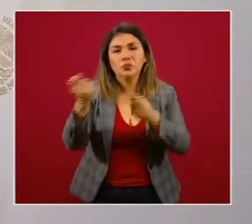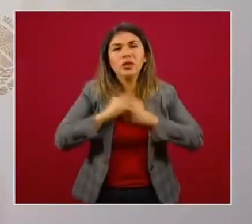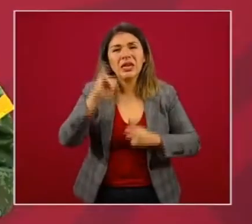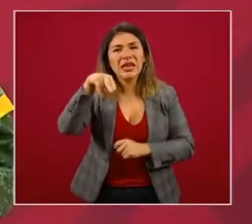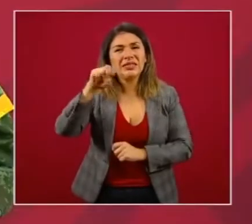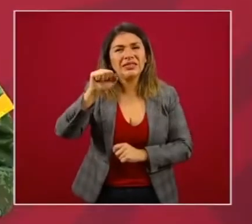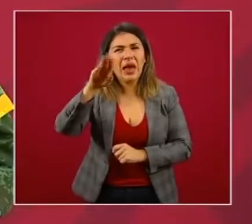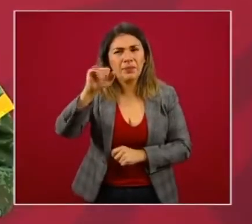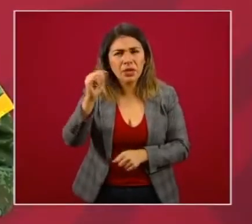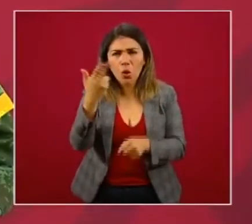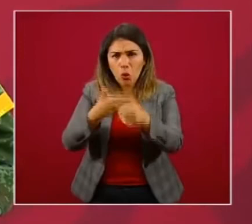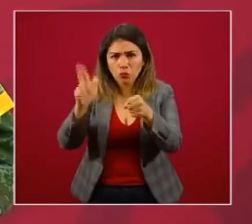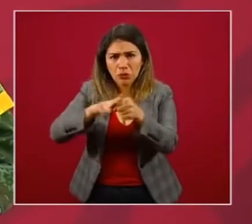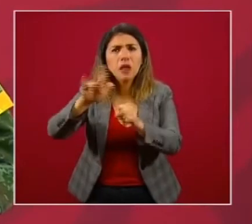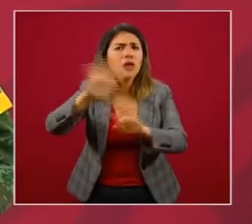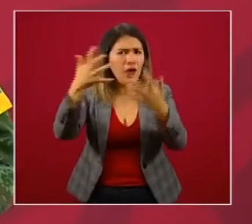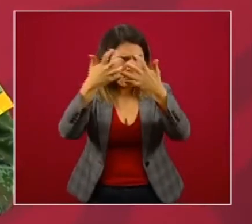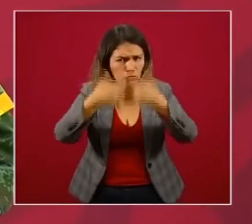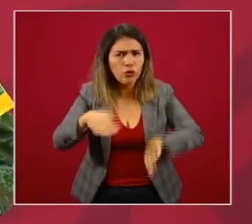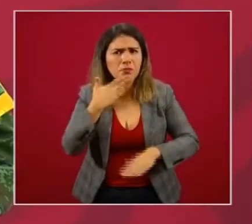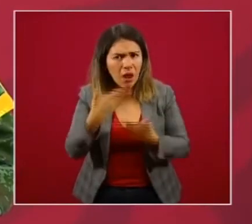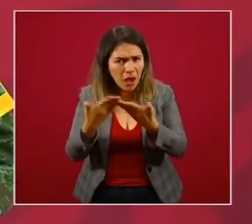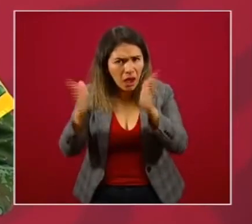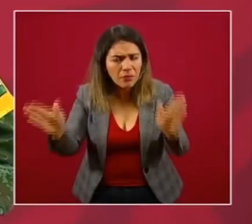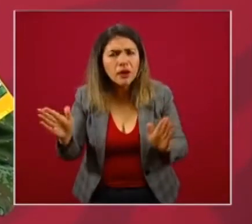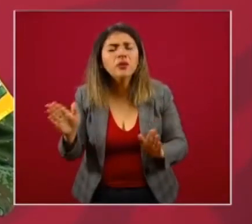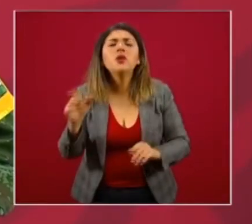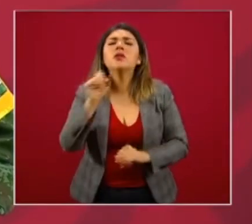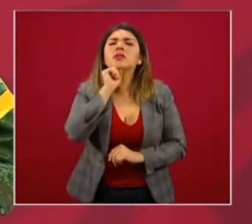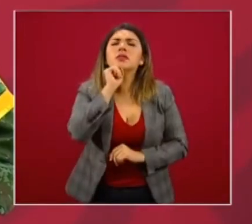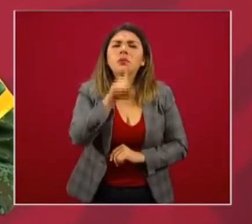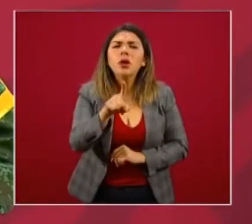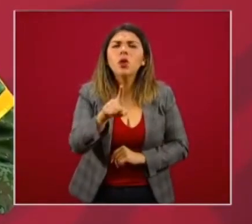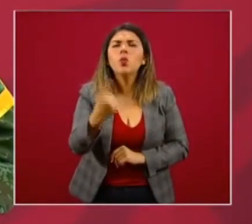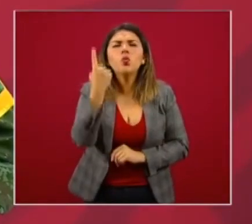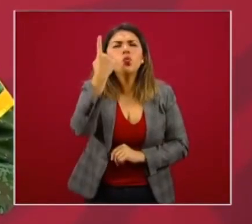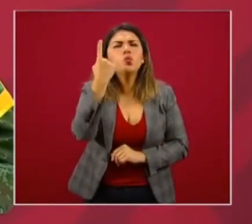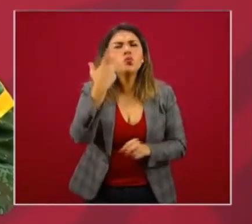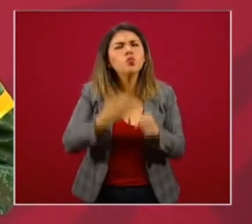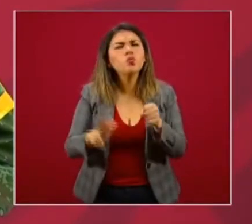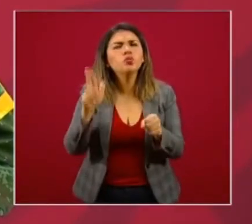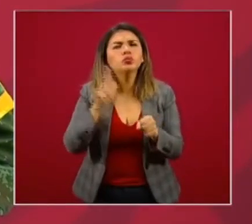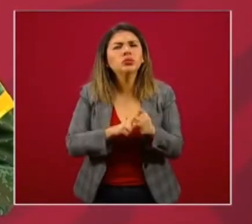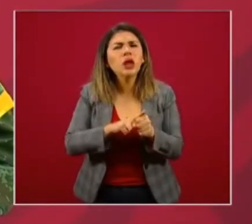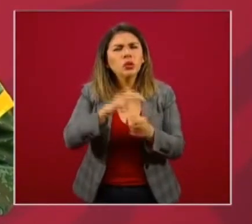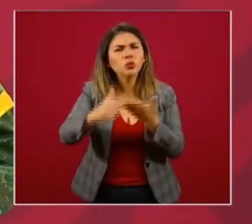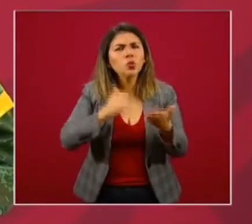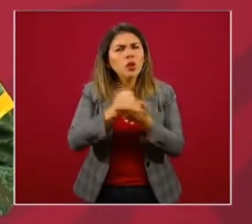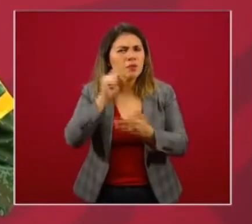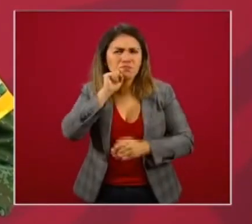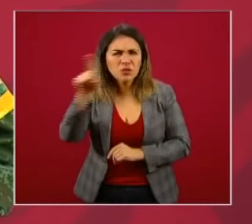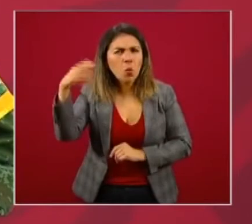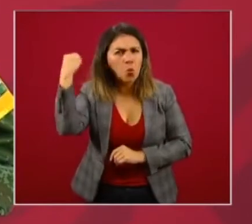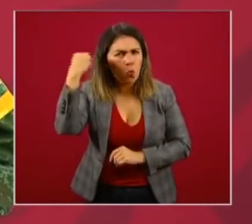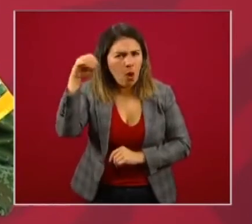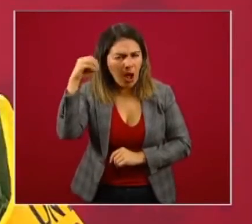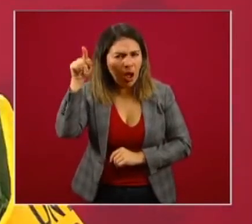INSABI ya están funcionando, inclusive en uno de los hospitales en la ciudad de Oaxaca